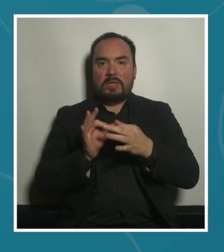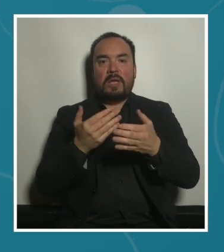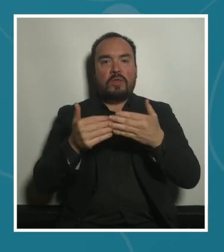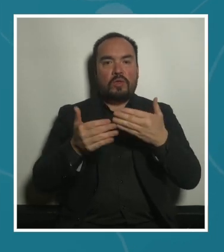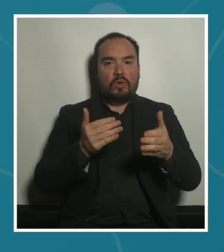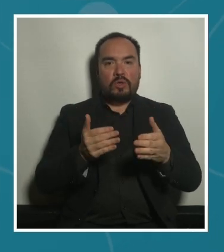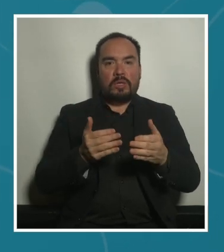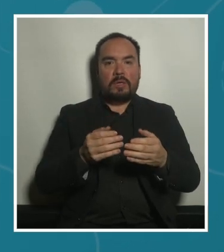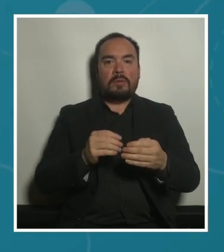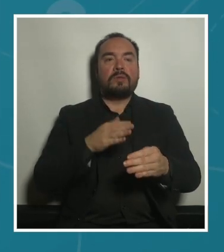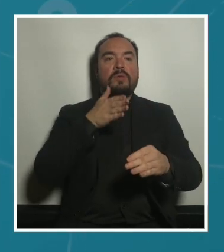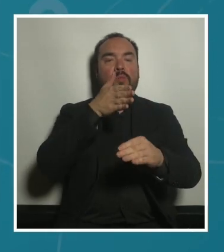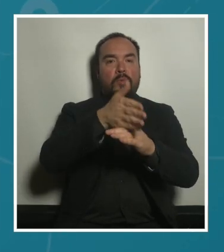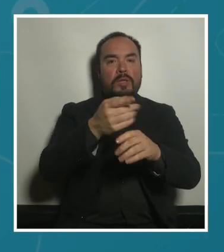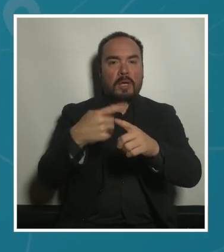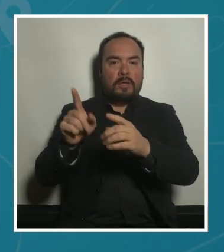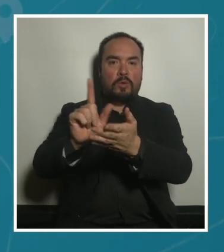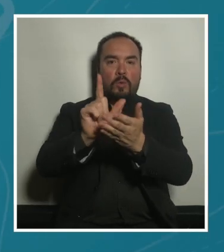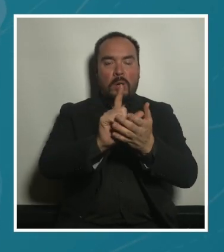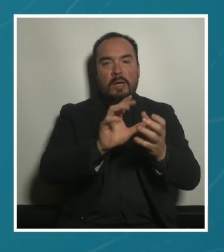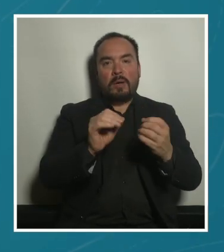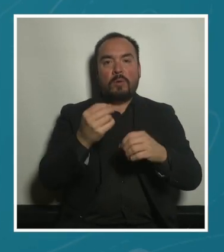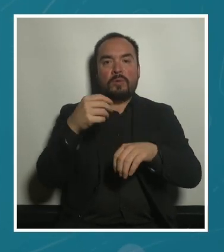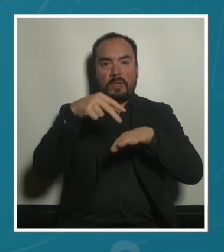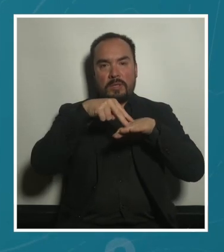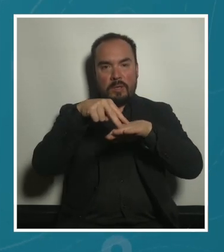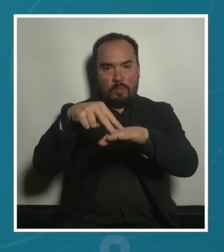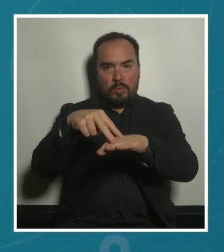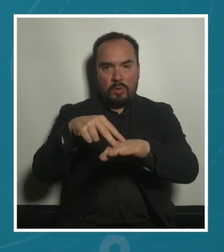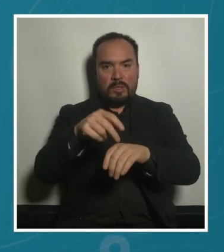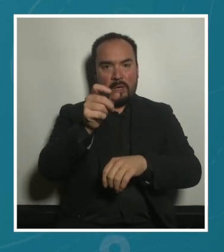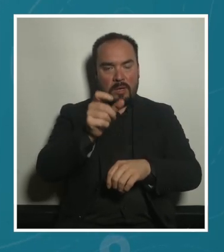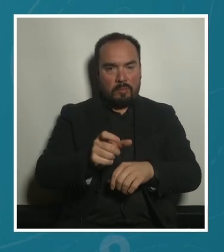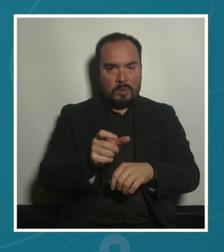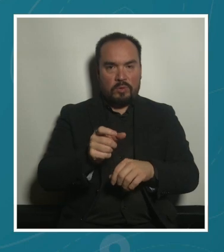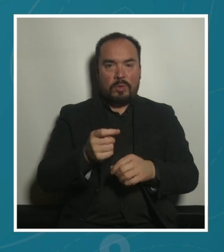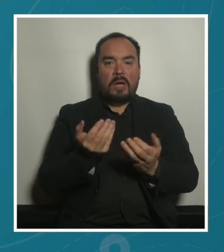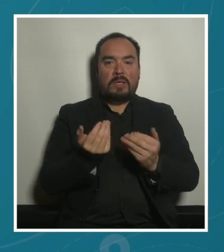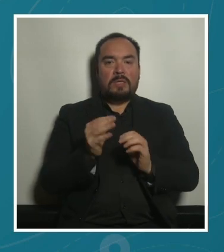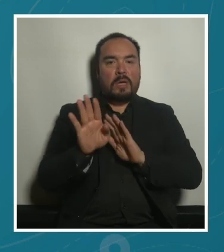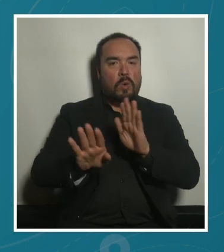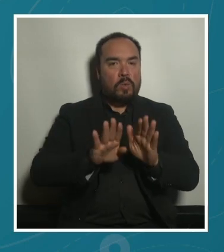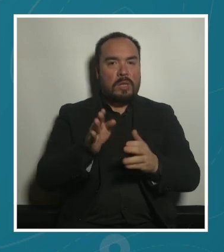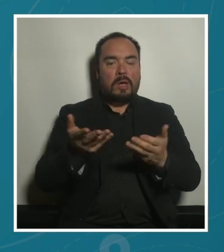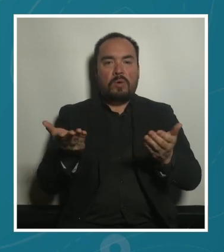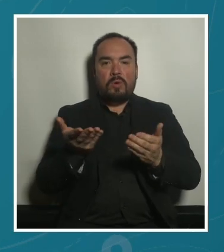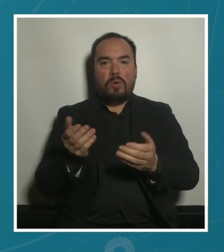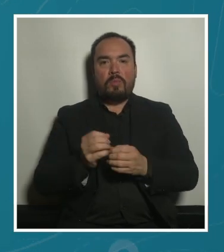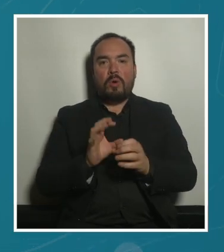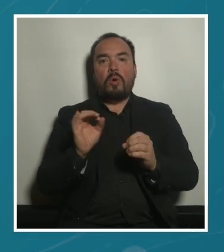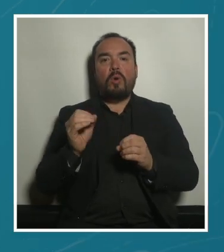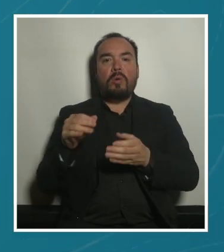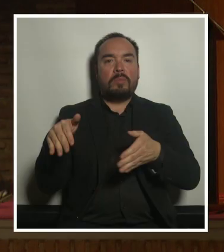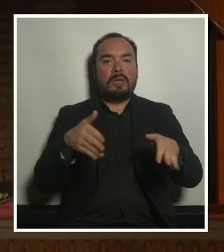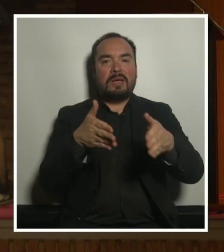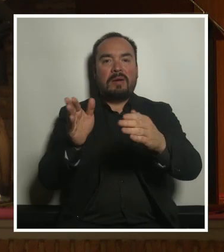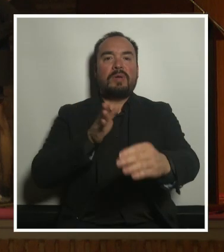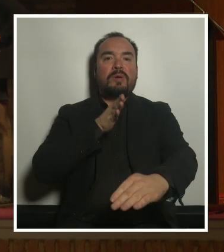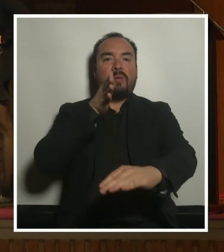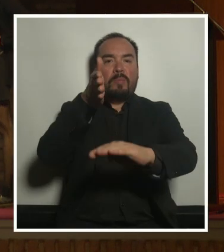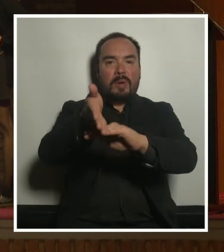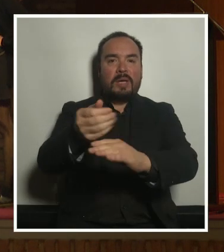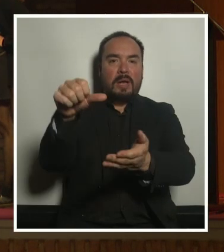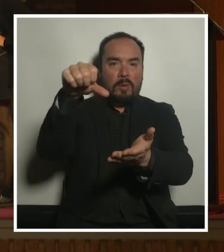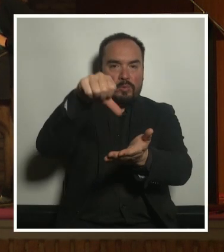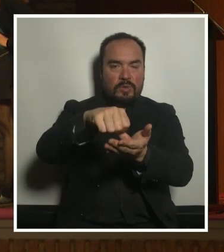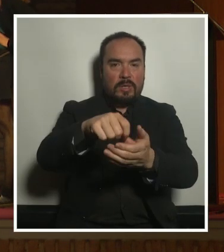a pie si se puede llegar en transporte público cómo son los caminos para llegar por ejemplo a un centro de residencias